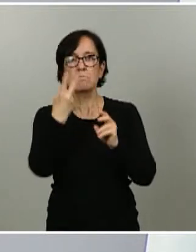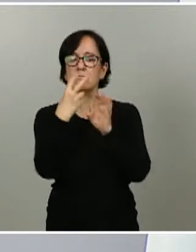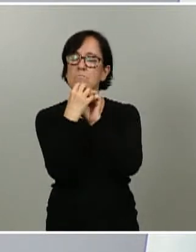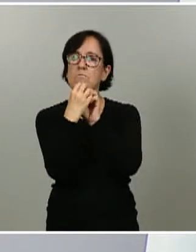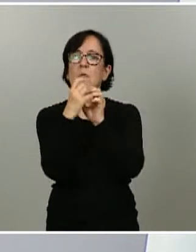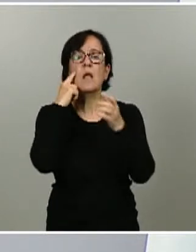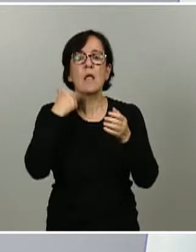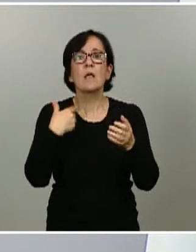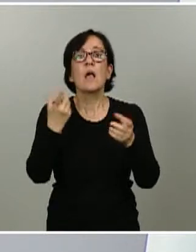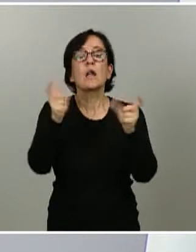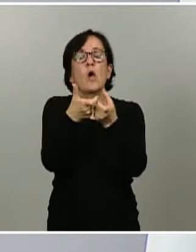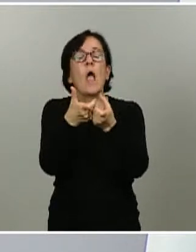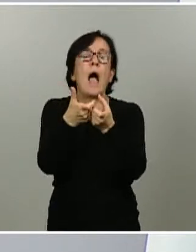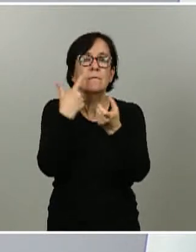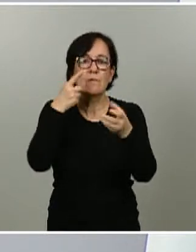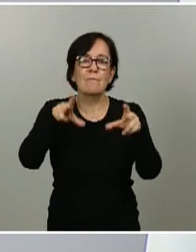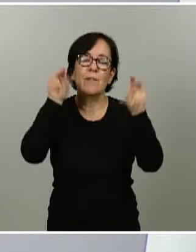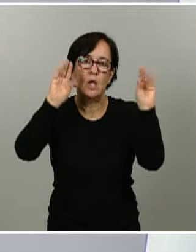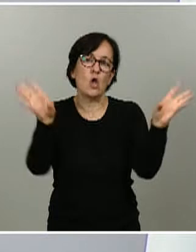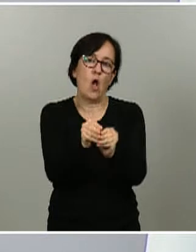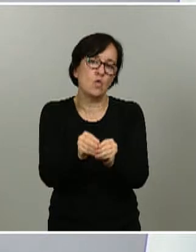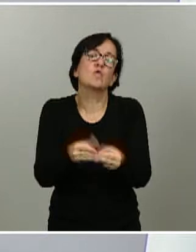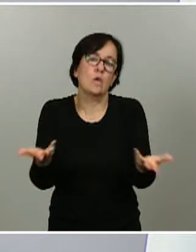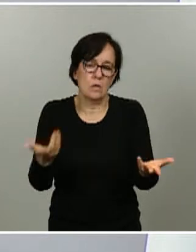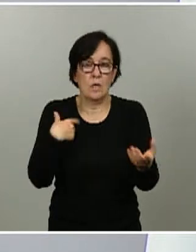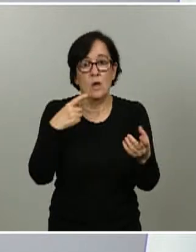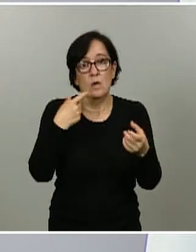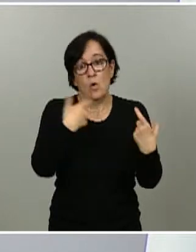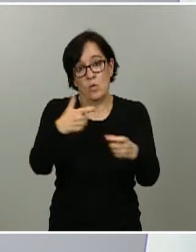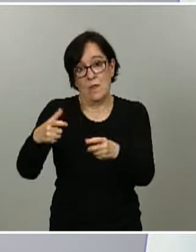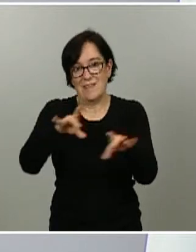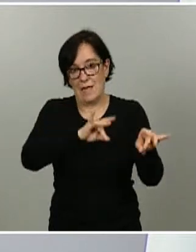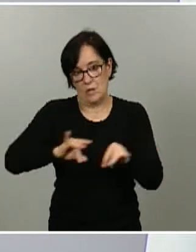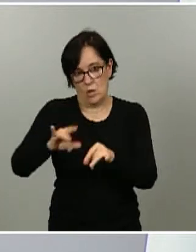bilateral a qué conclusiones llegamos respecto a las distintas unidades territoriales que se nos han propuesto.